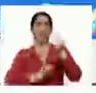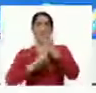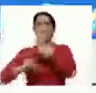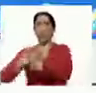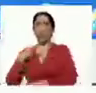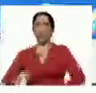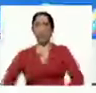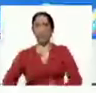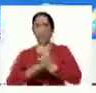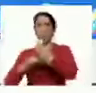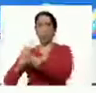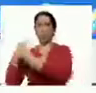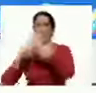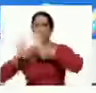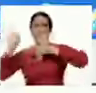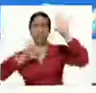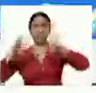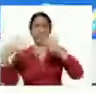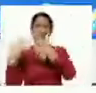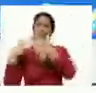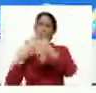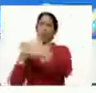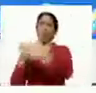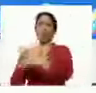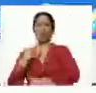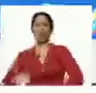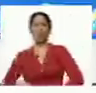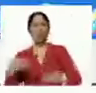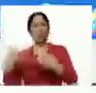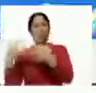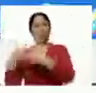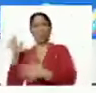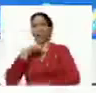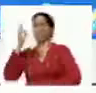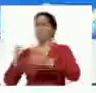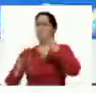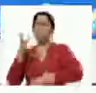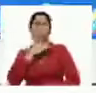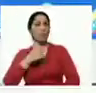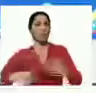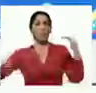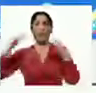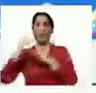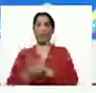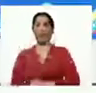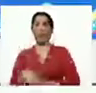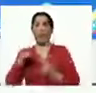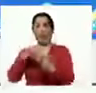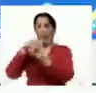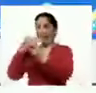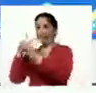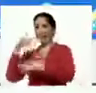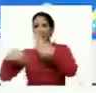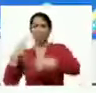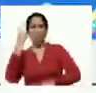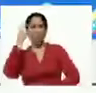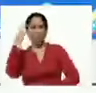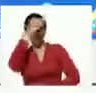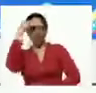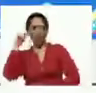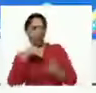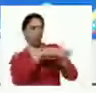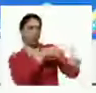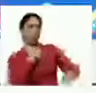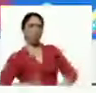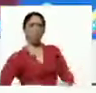la guerra contra China es una guerra injusta inmoral los ataques diarios que hace Trump contra China